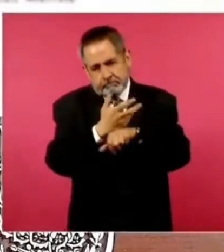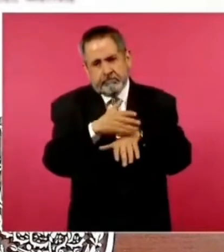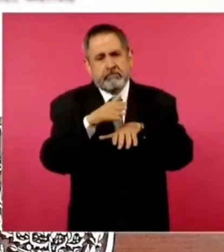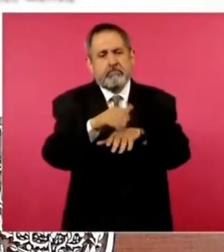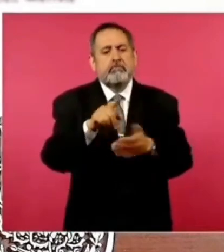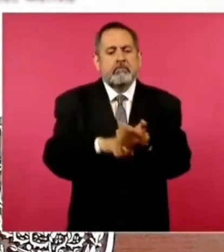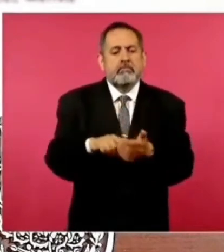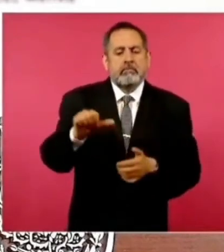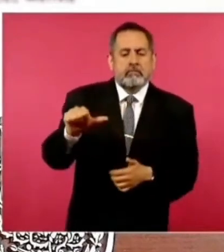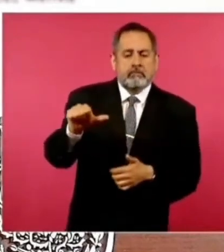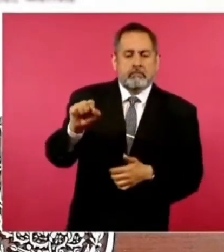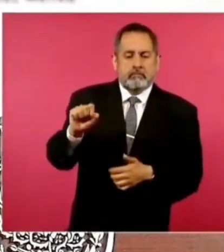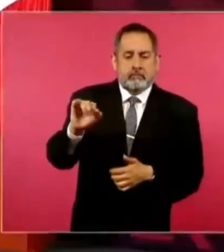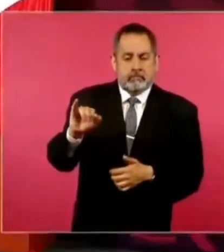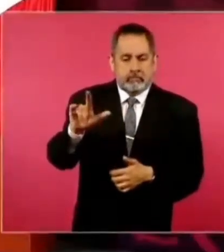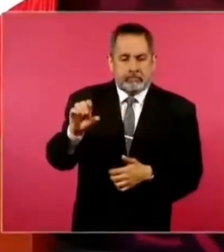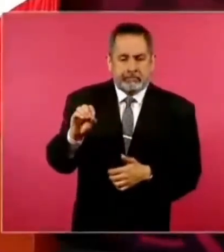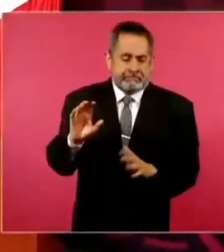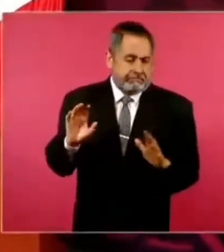asilo.